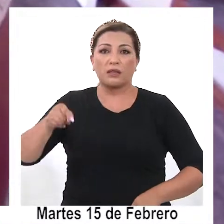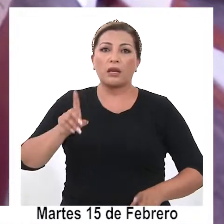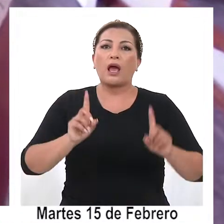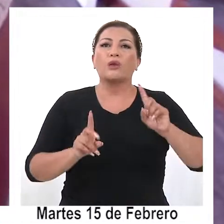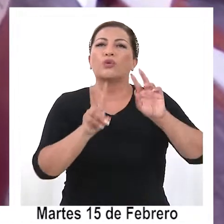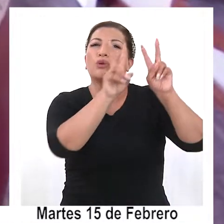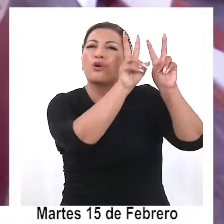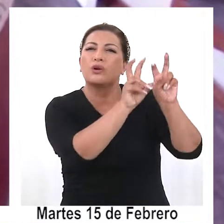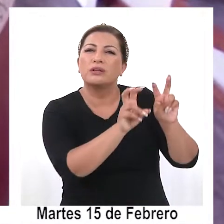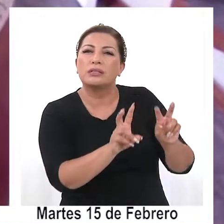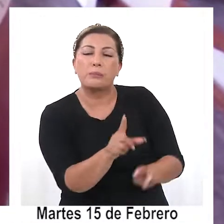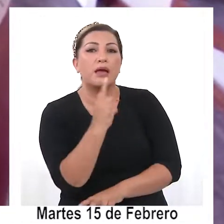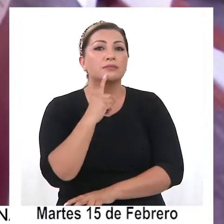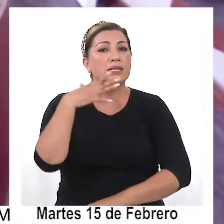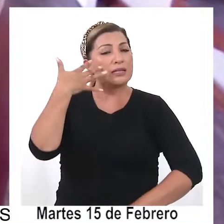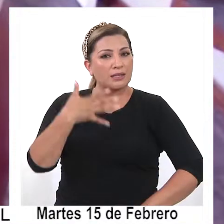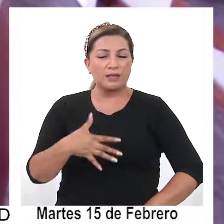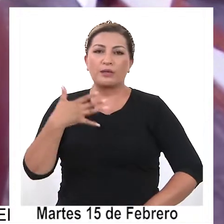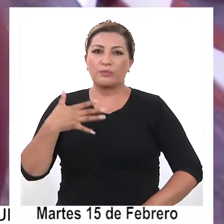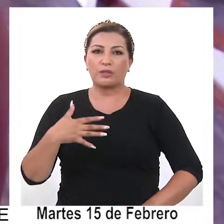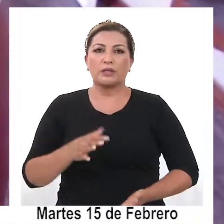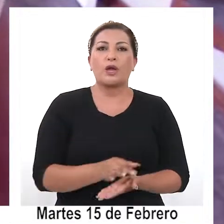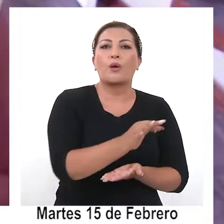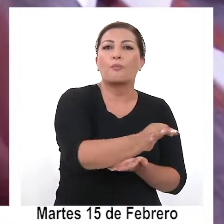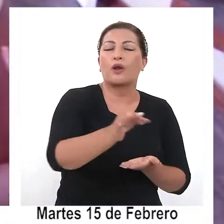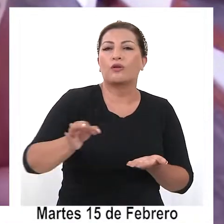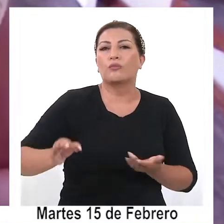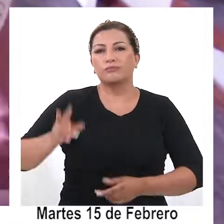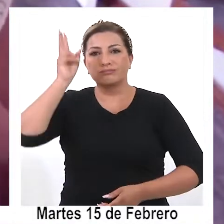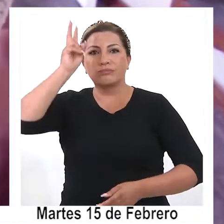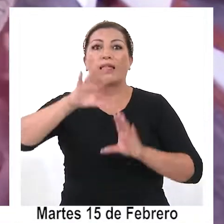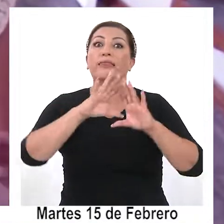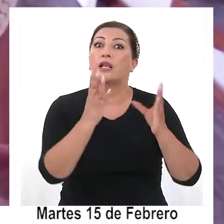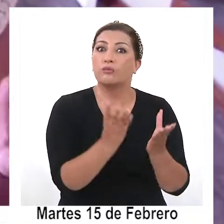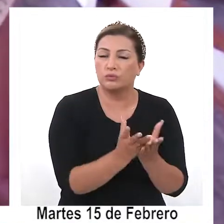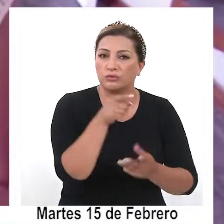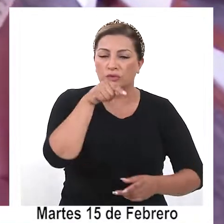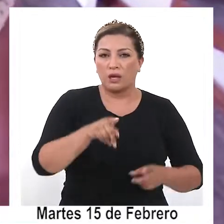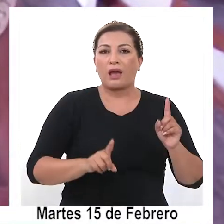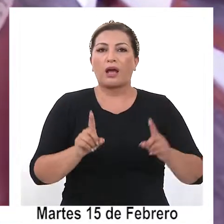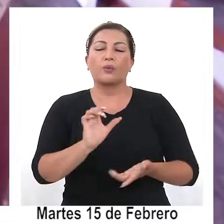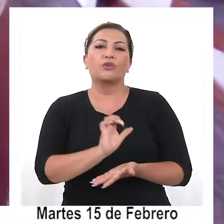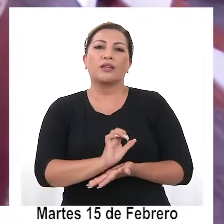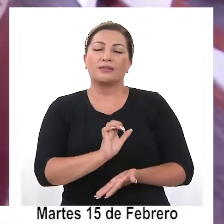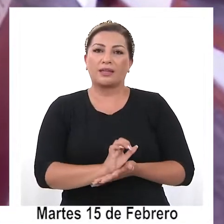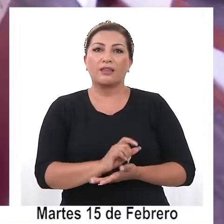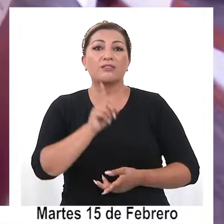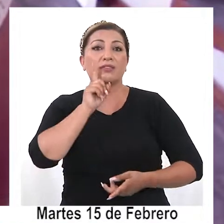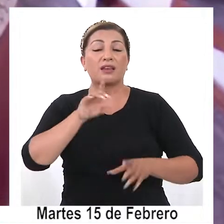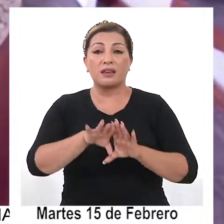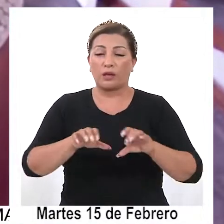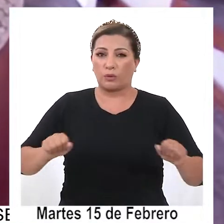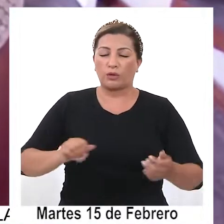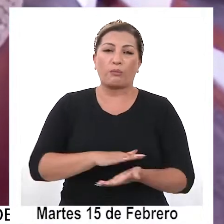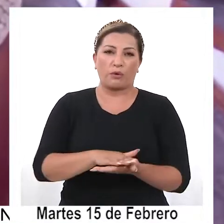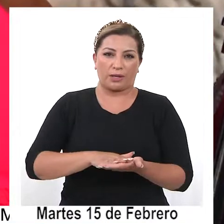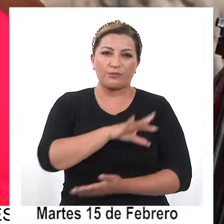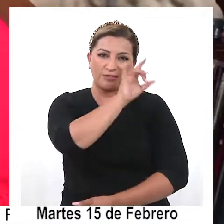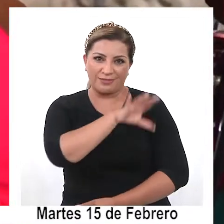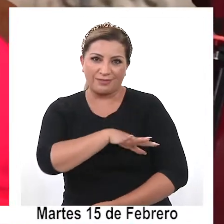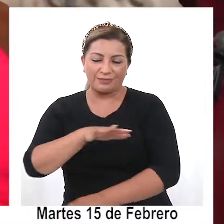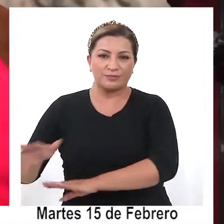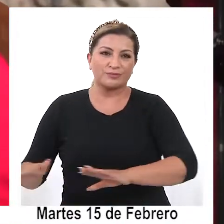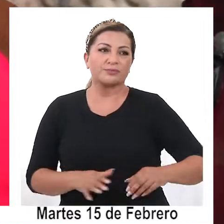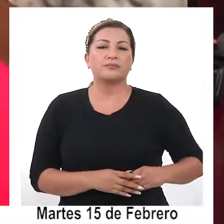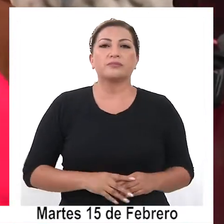resultar esenciales para los pueblos originarios del mundo y de aquellos estados que son parte de este convenio, como es el caso de Chile.